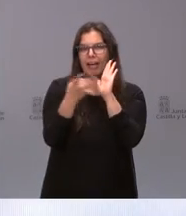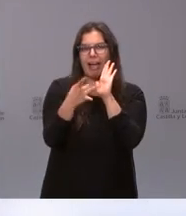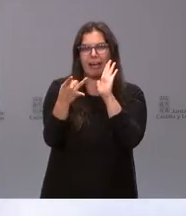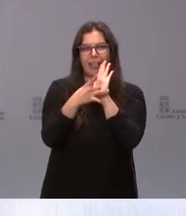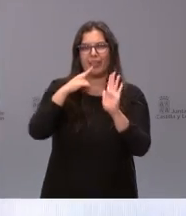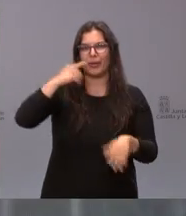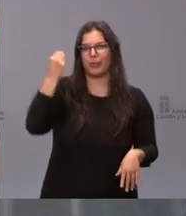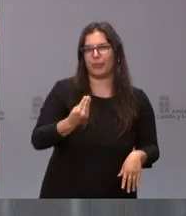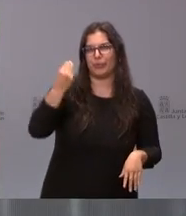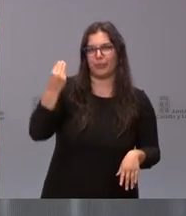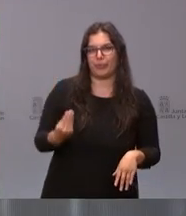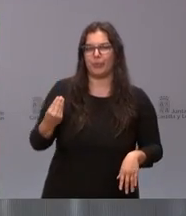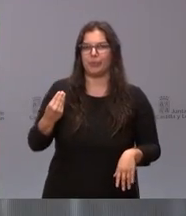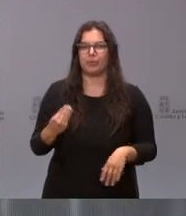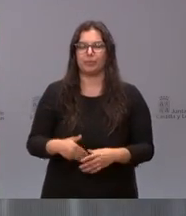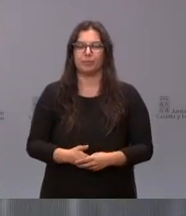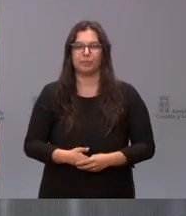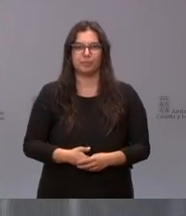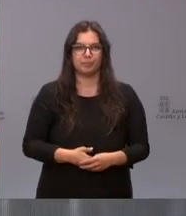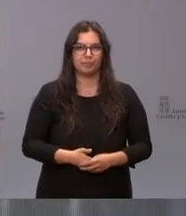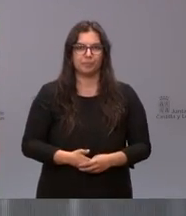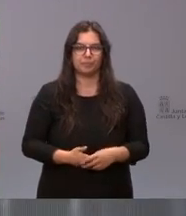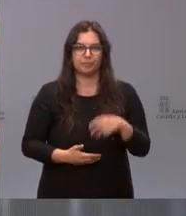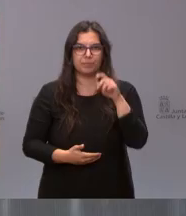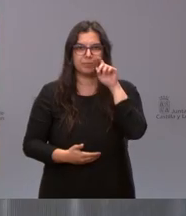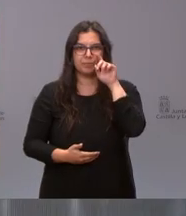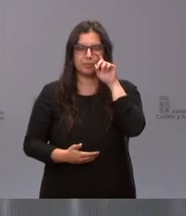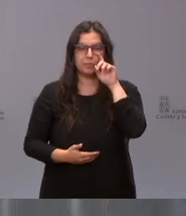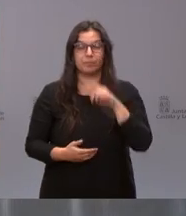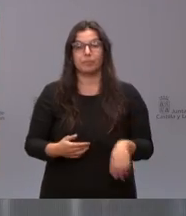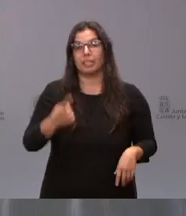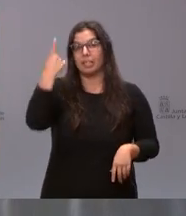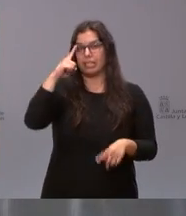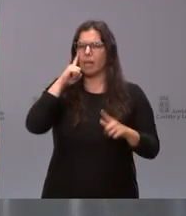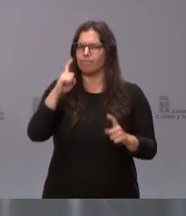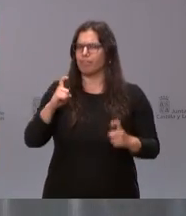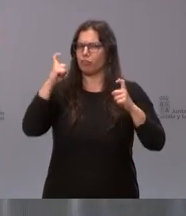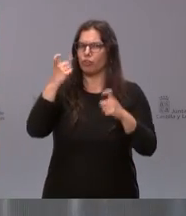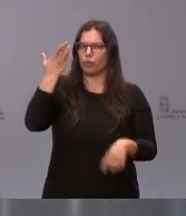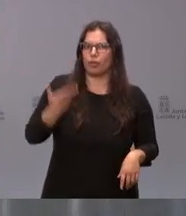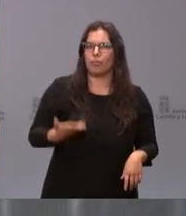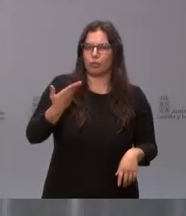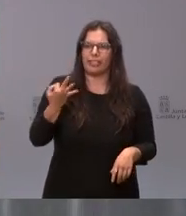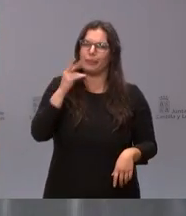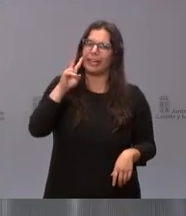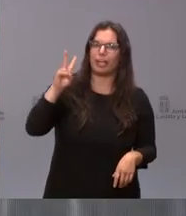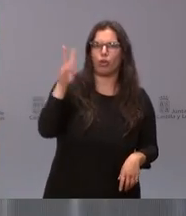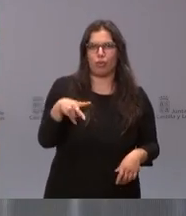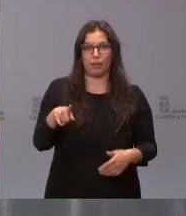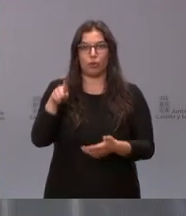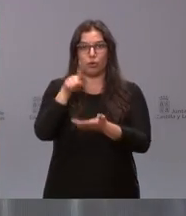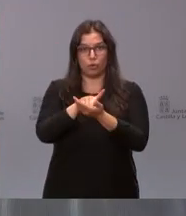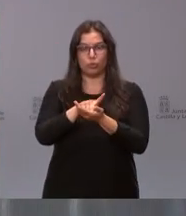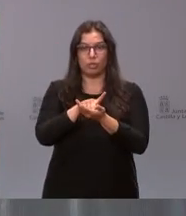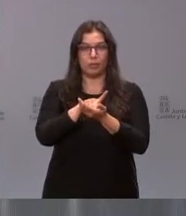magnífico centro con un sobresfuerzo importante que hay que reconocer una vez más